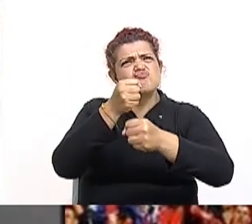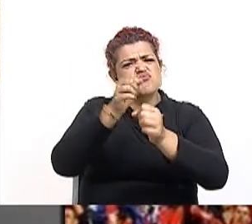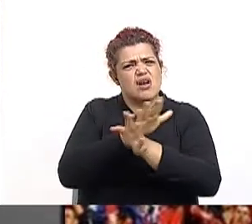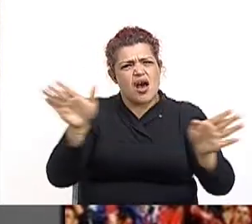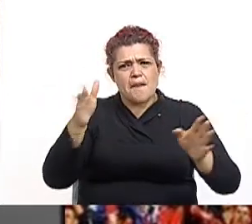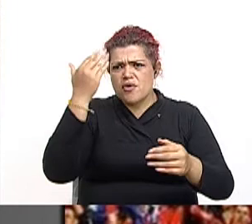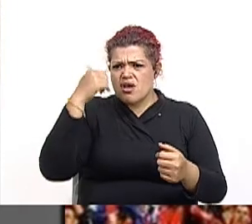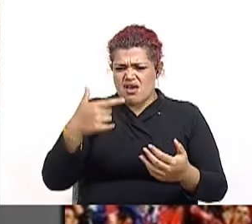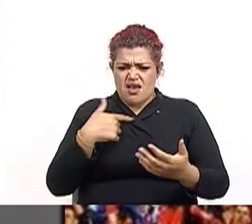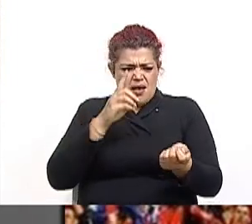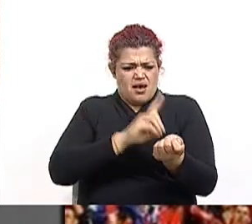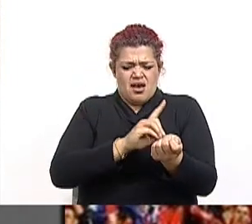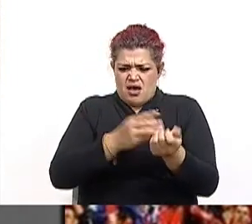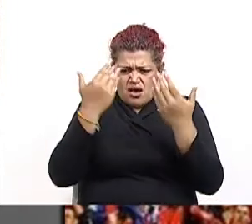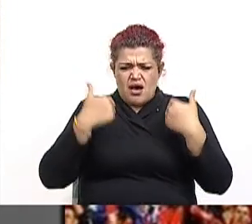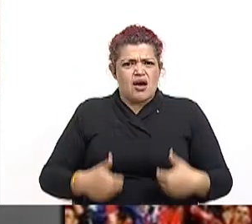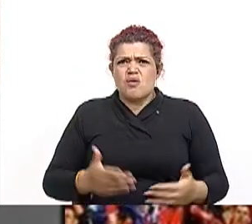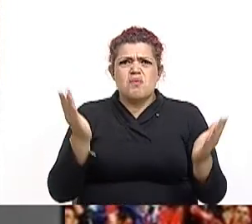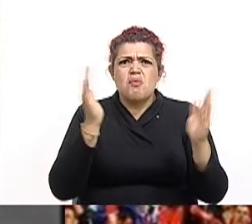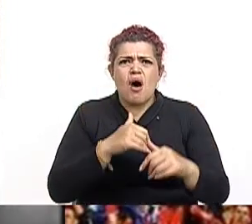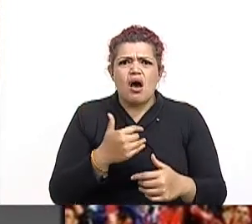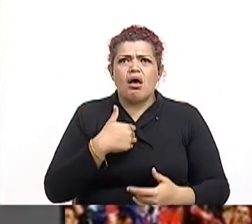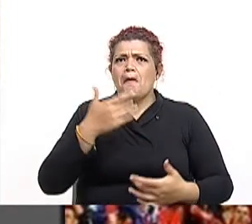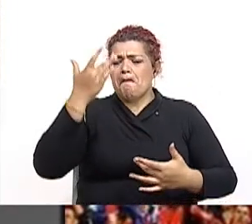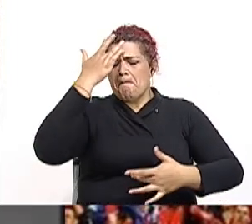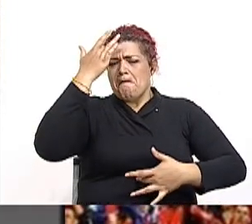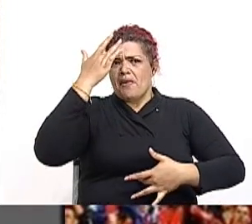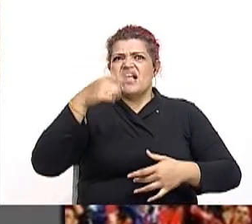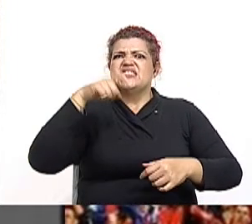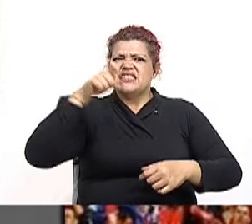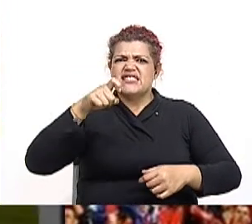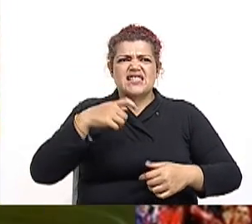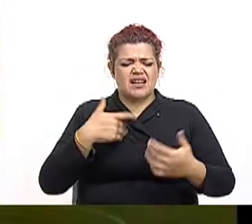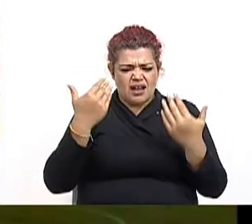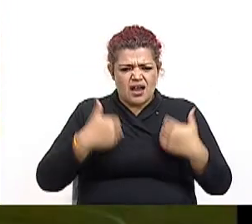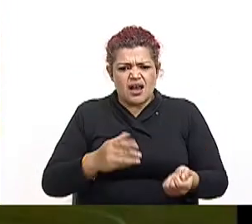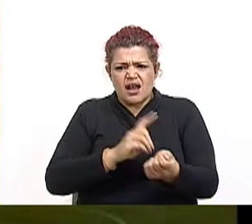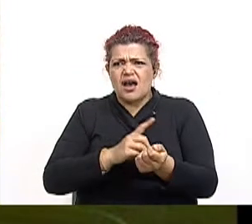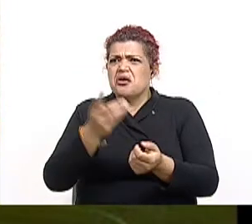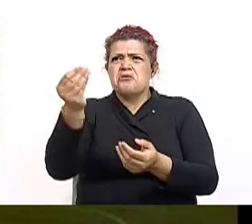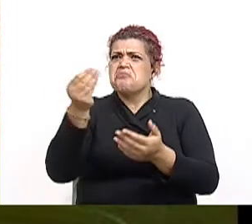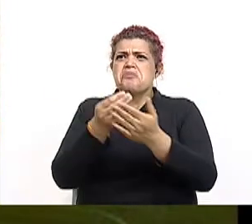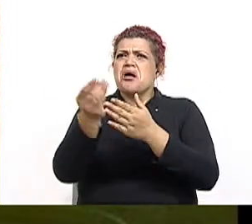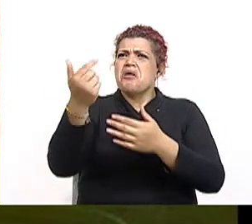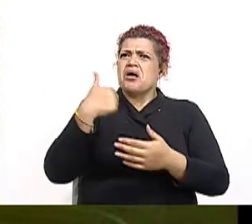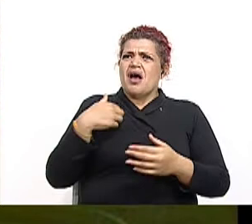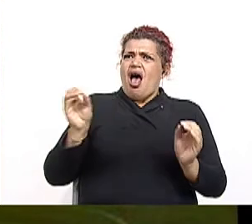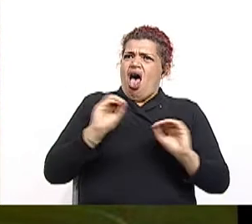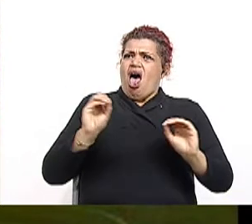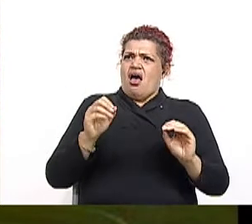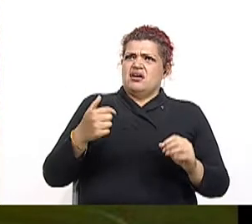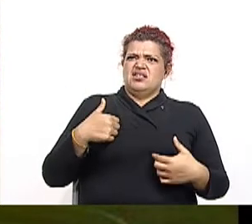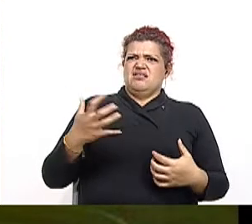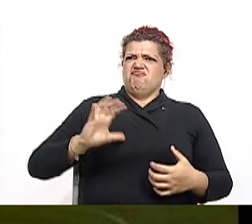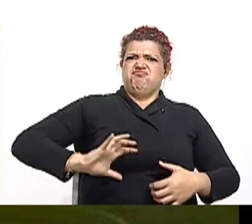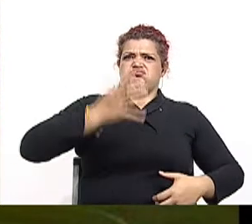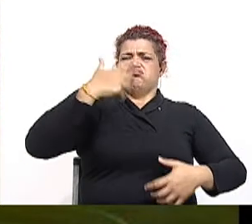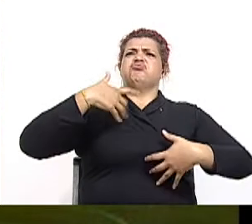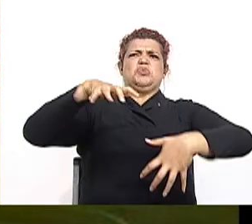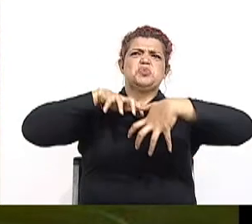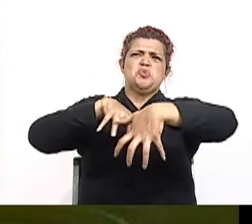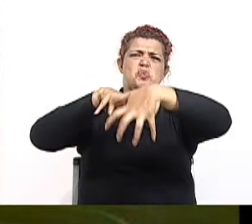el éxito escolar, no olvides completar tus guías de trabajo autónomo. En Aprendo en Casa te apoyamos en esta tarea. Aprendo en Casa,